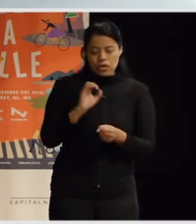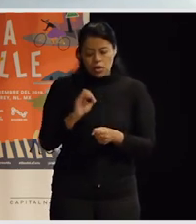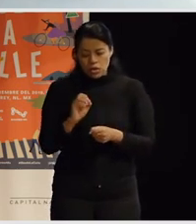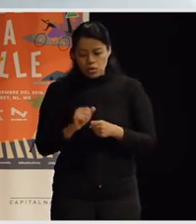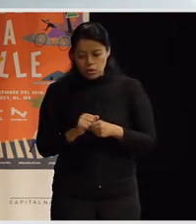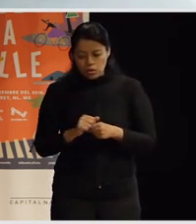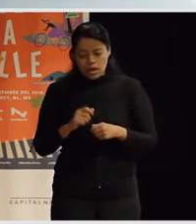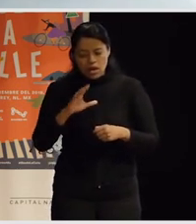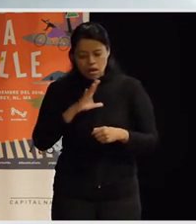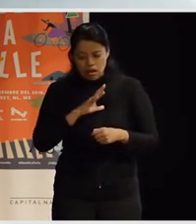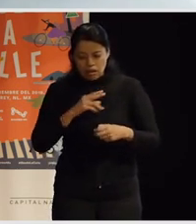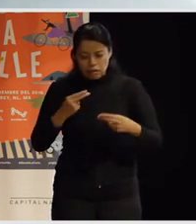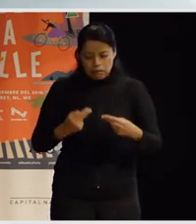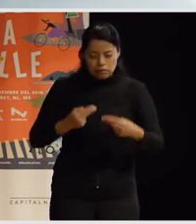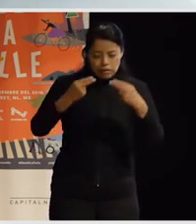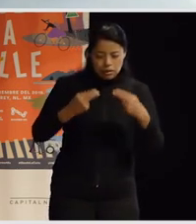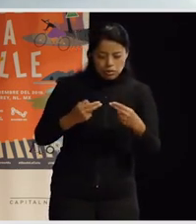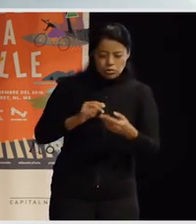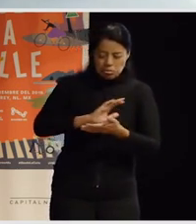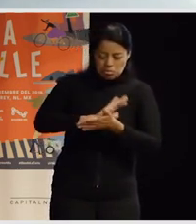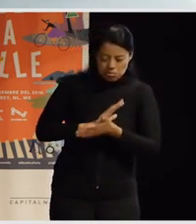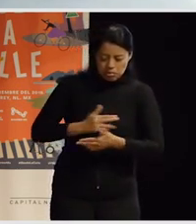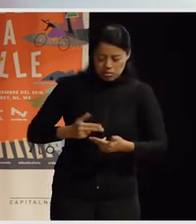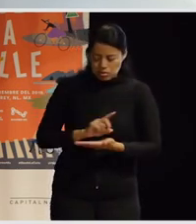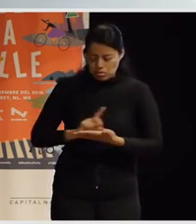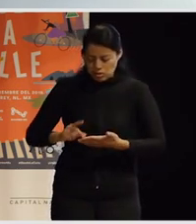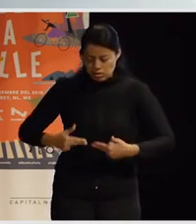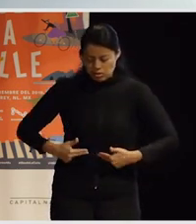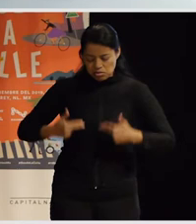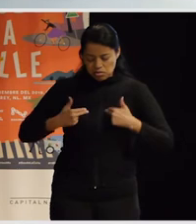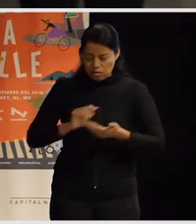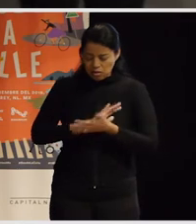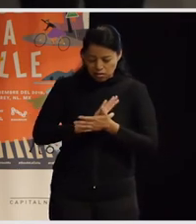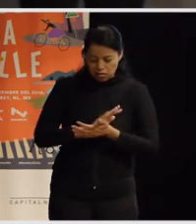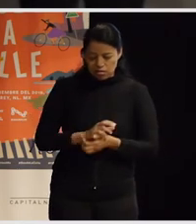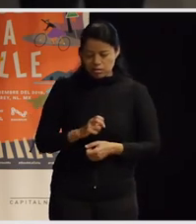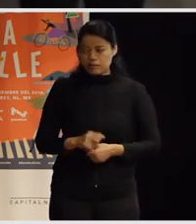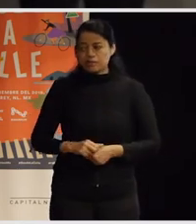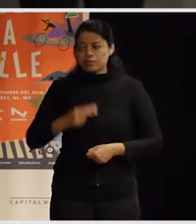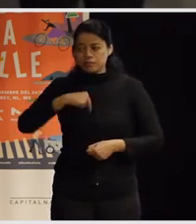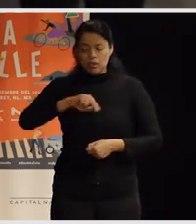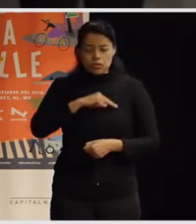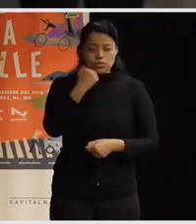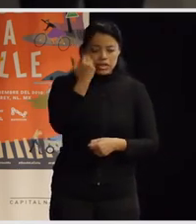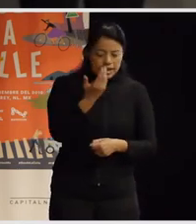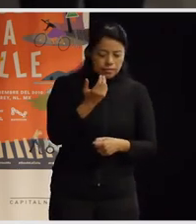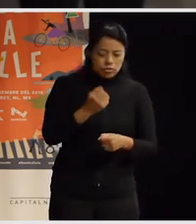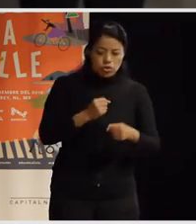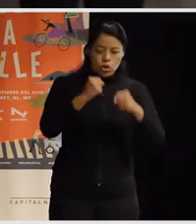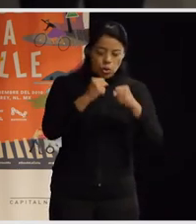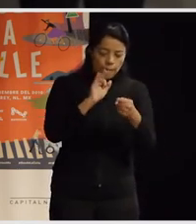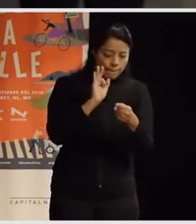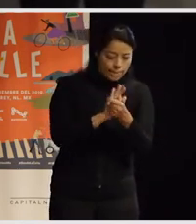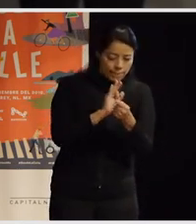donde se están buleando los derechos humanos para que podamos tener una mínima garantía, ¿no? Una garantía de que la vida se va a sostener porque vamos